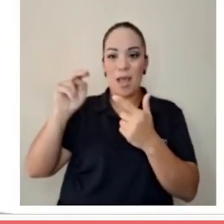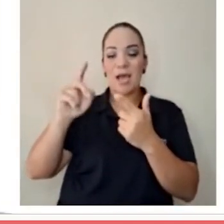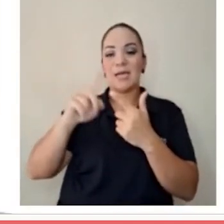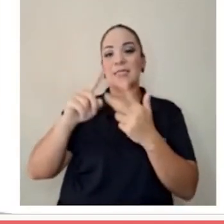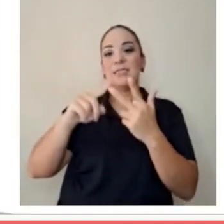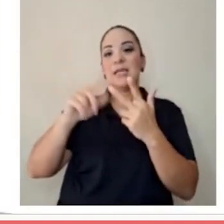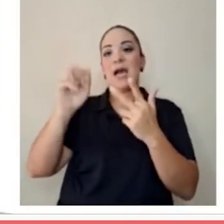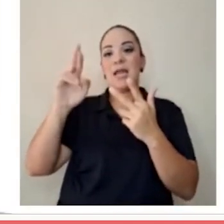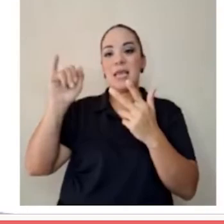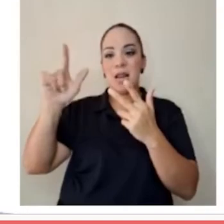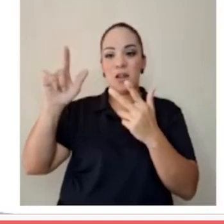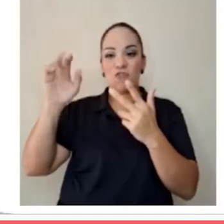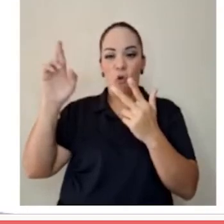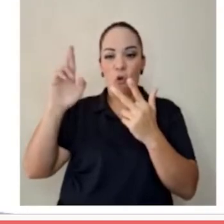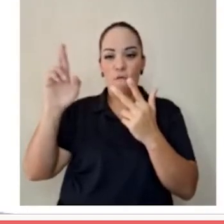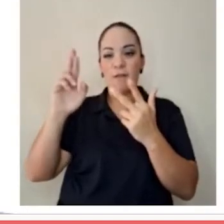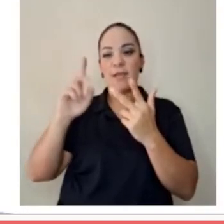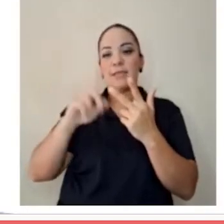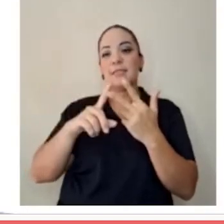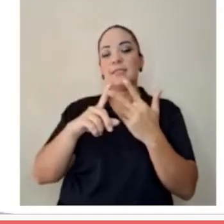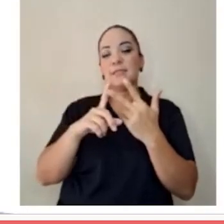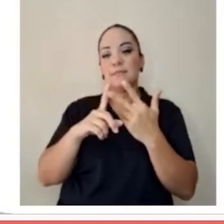Ariel, Robles,